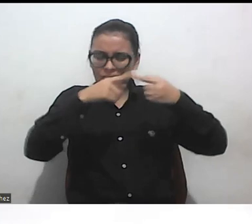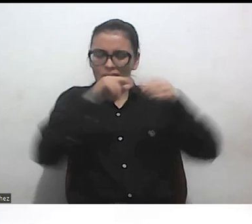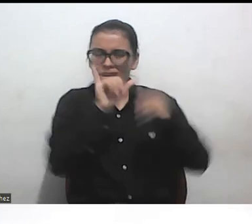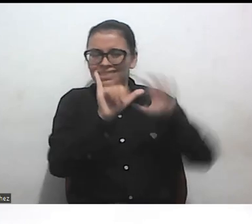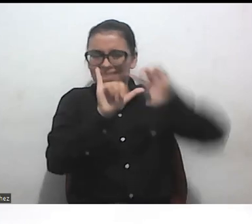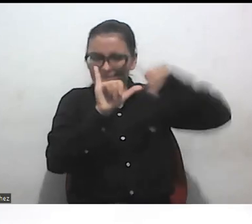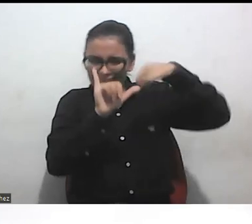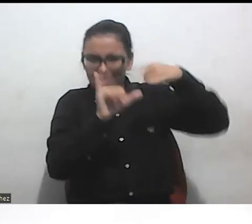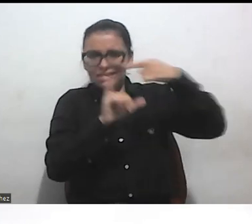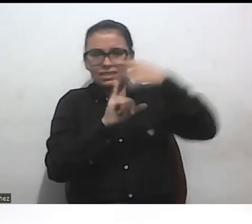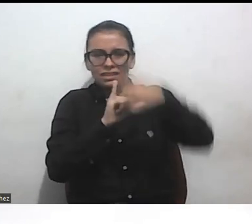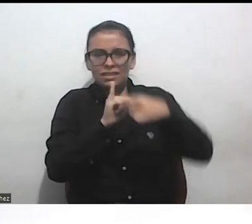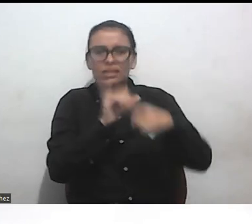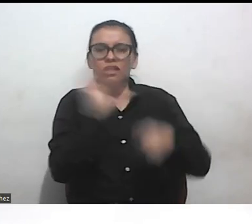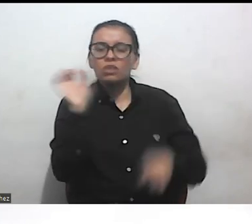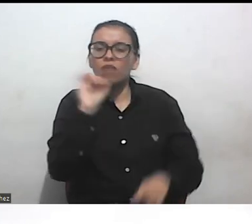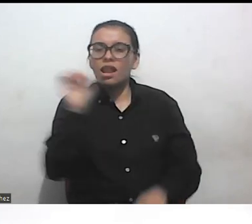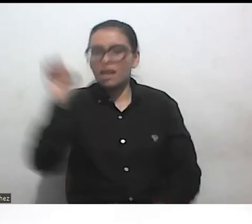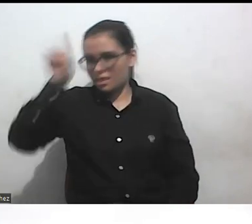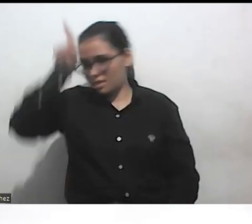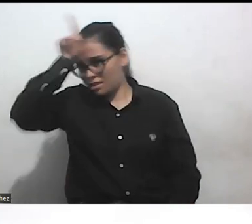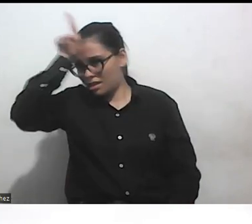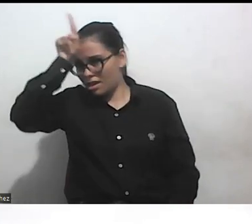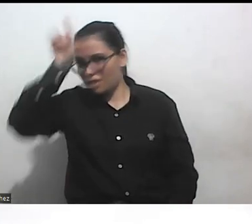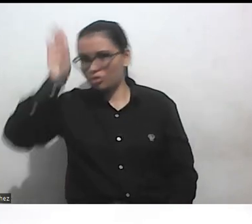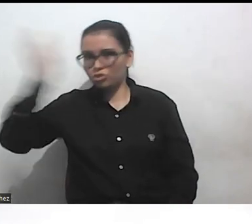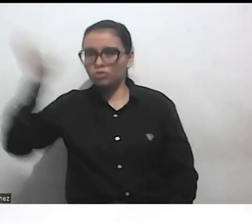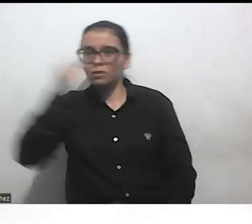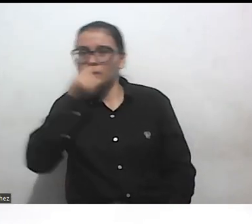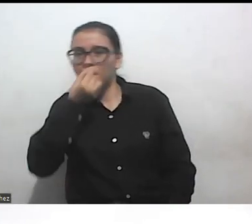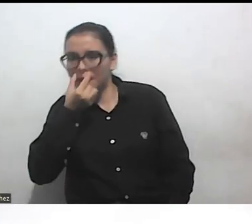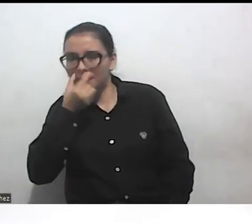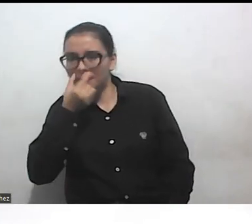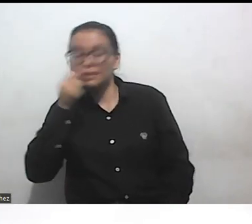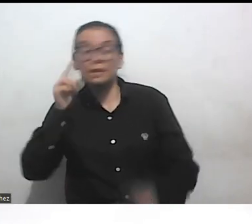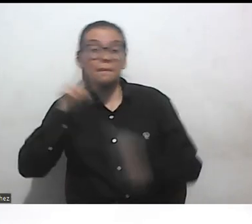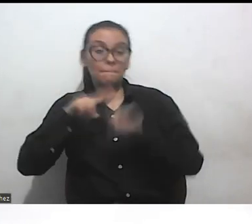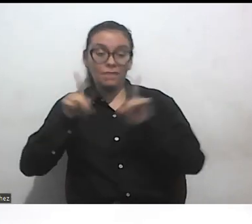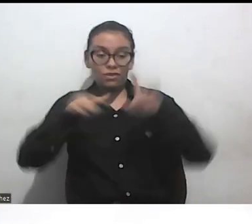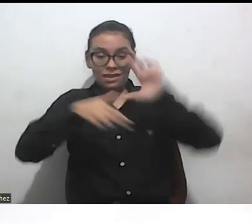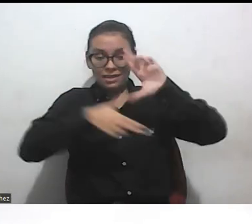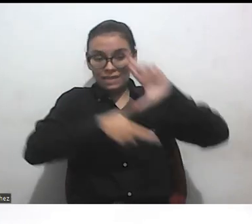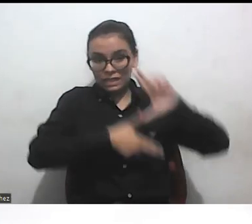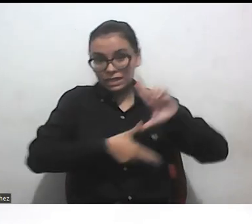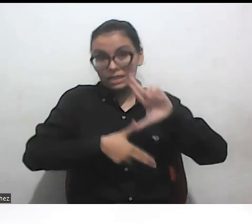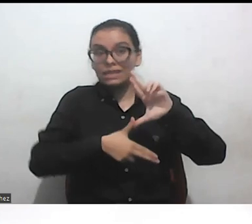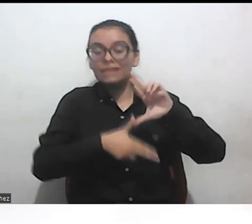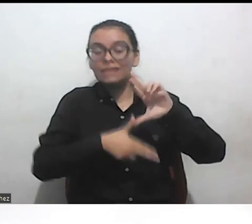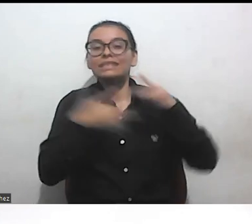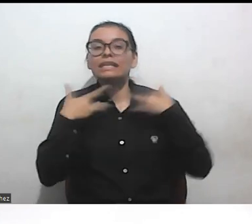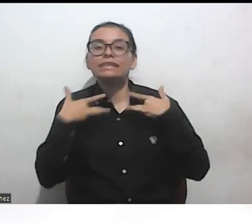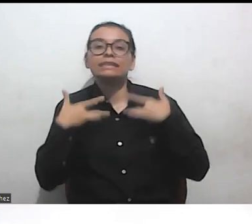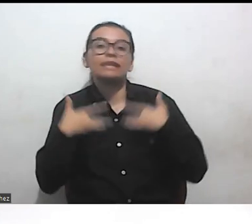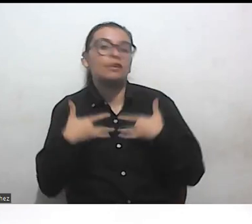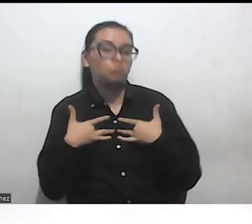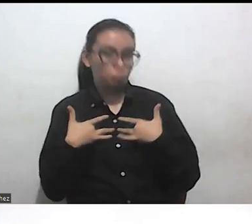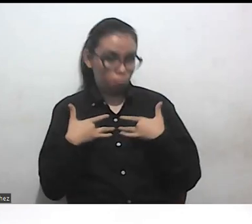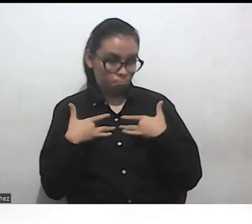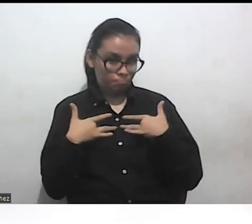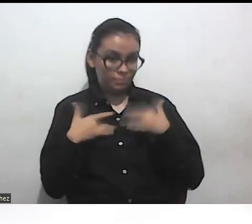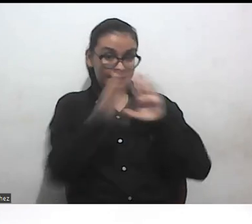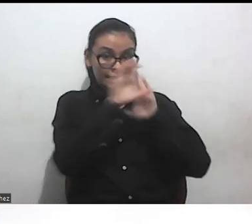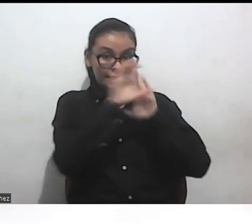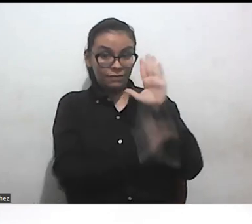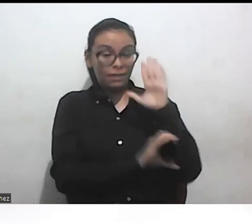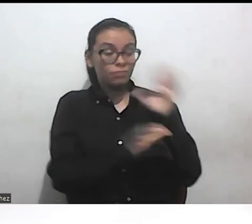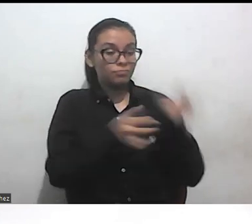la eugenesia en Latinoamérica fue un movimiento higienista entonces había certificados de solo se le podía dar